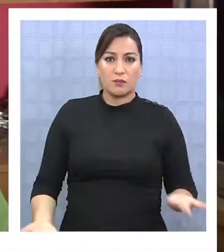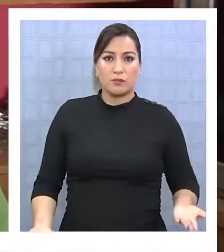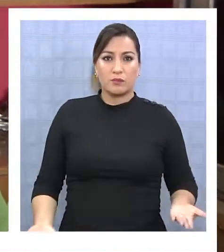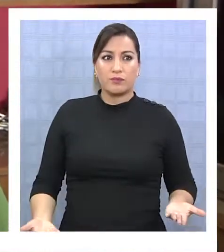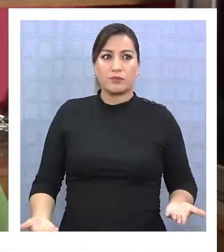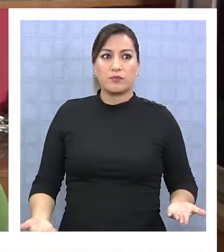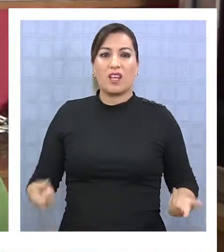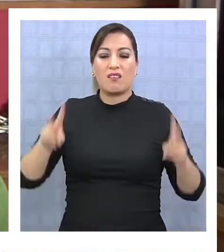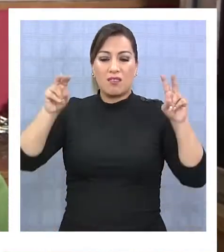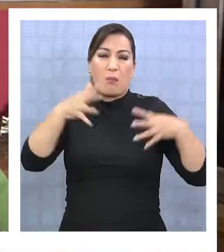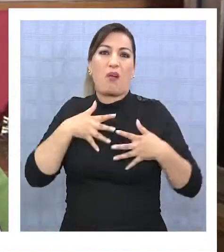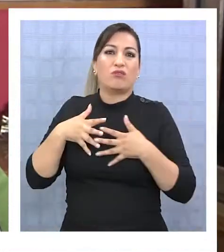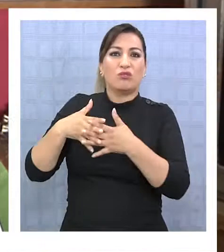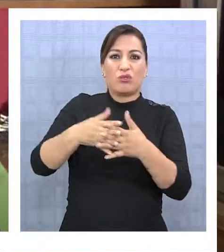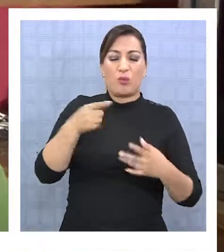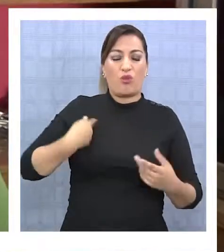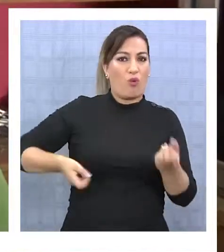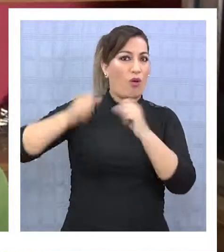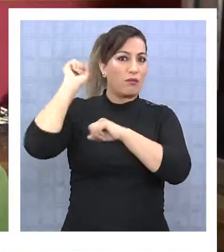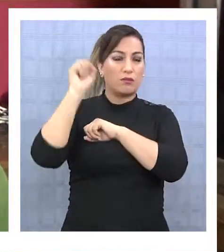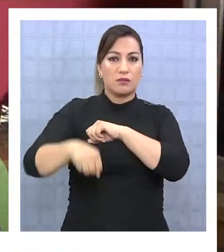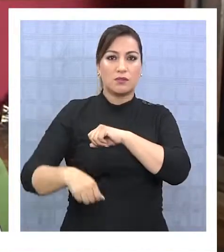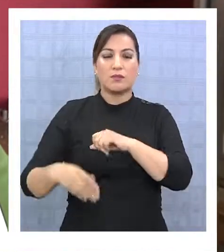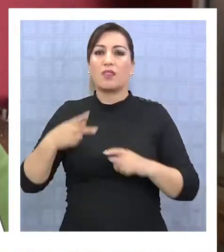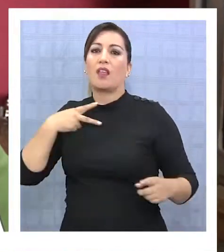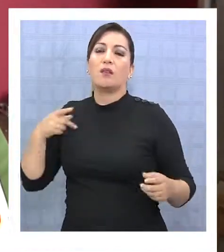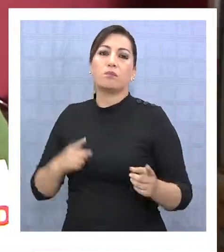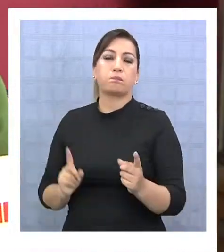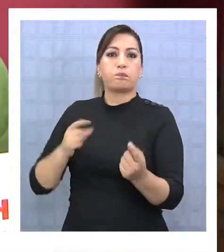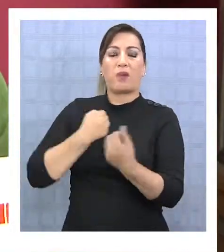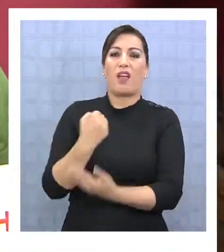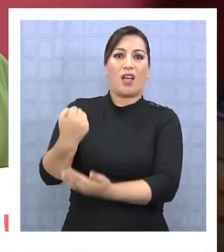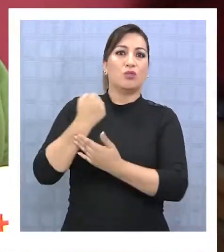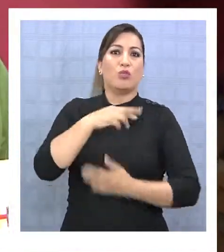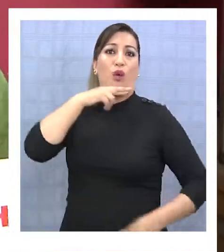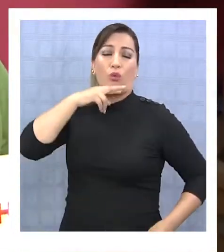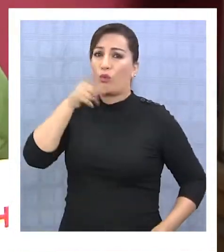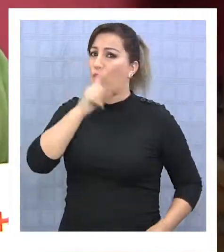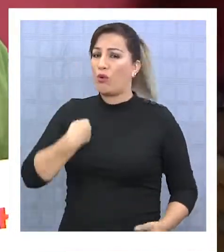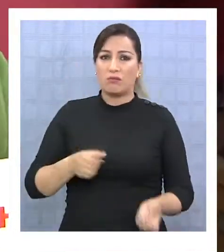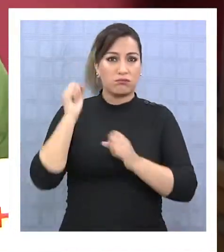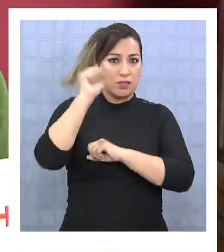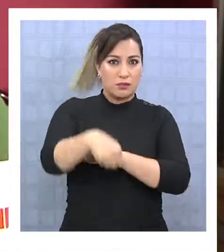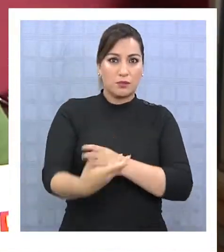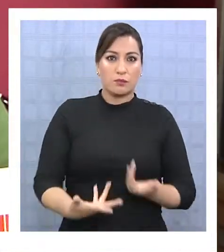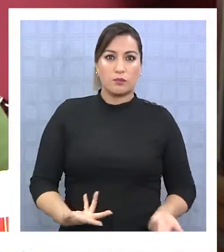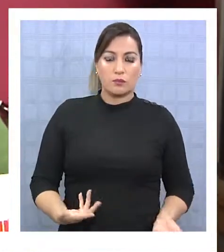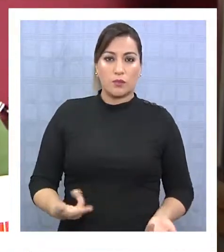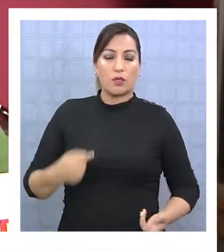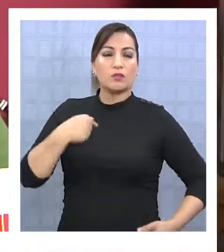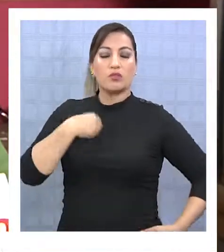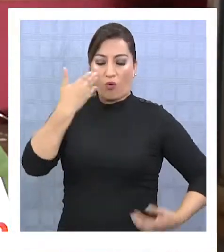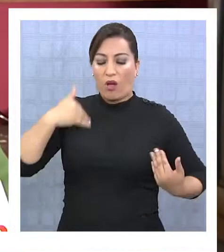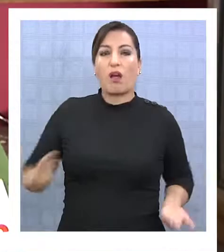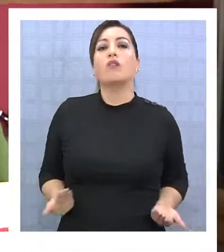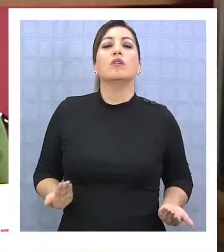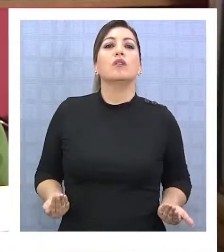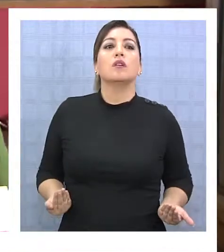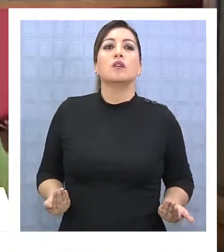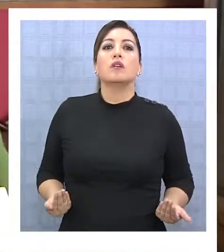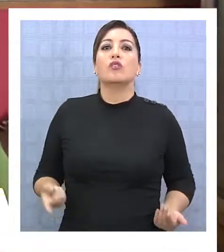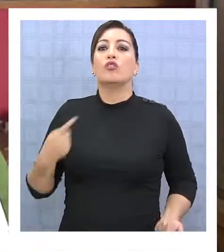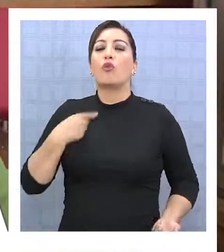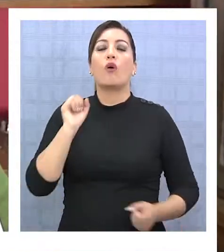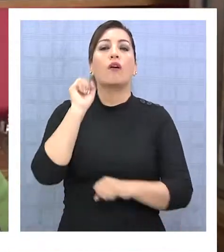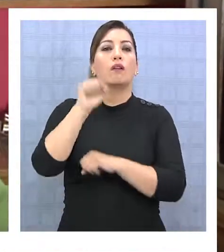intervención del imperialismo norteamericano tampoco. La intervención del imperialismo ruso tampoco la aceptaba en ese tiempo. Y yo ahora no